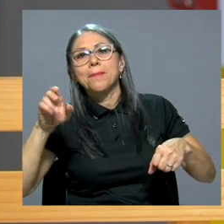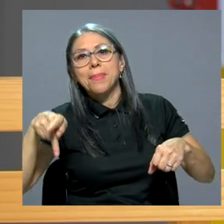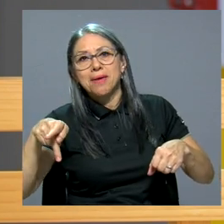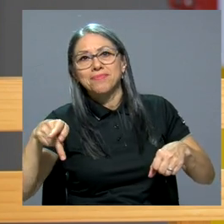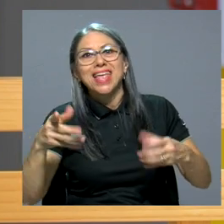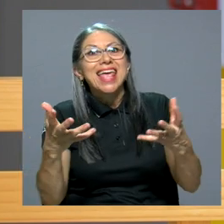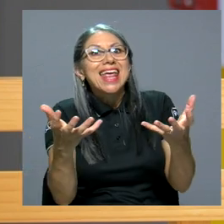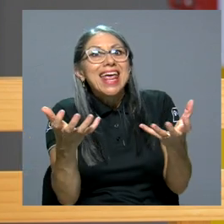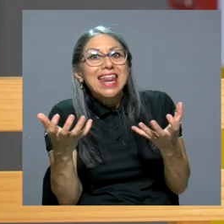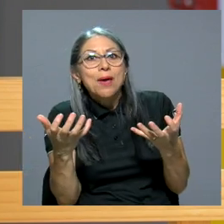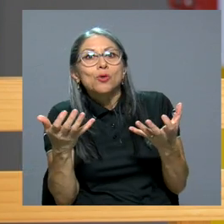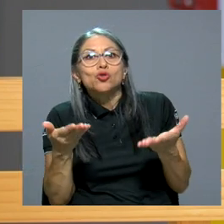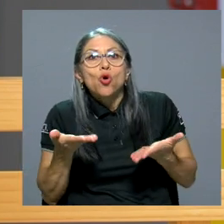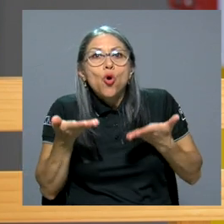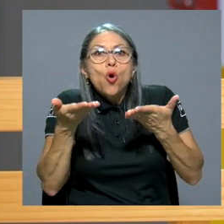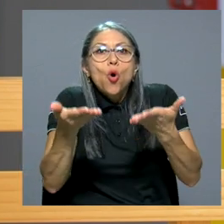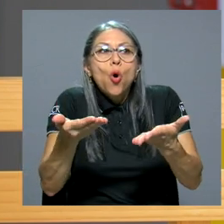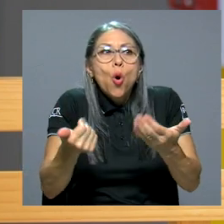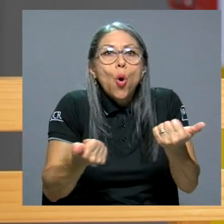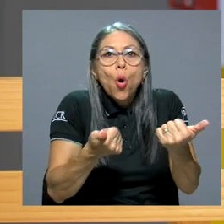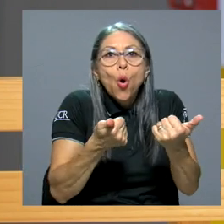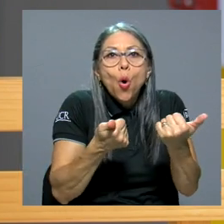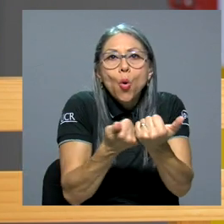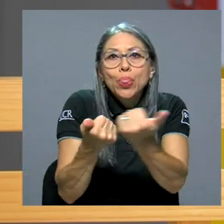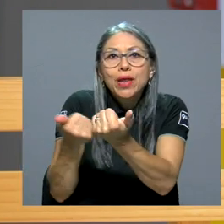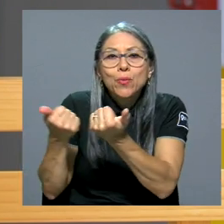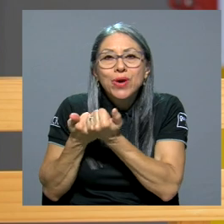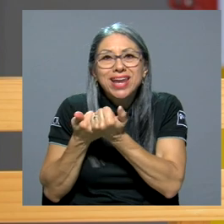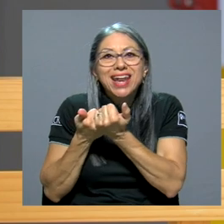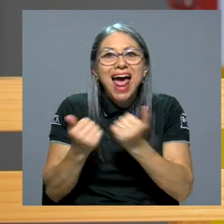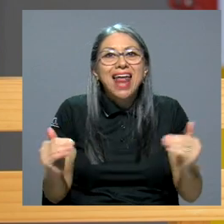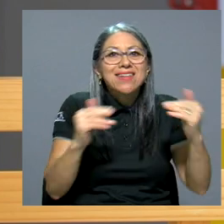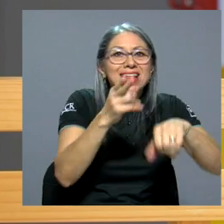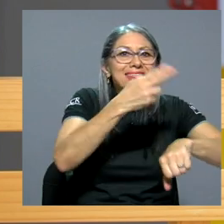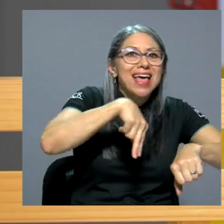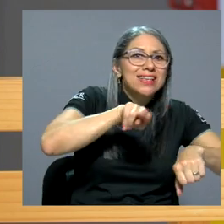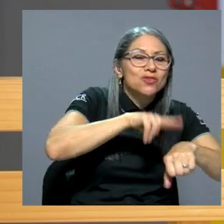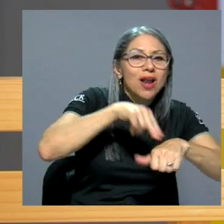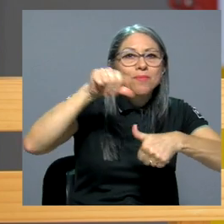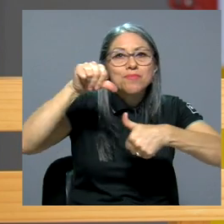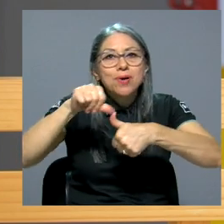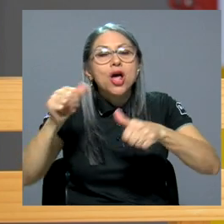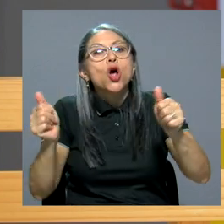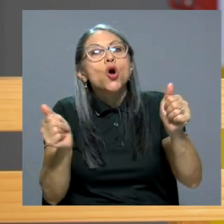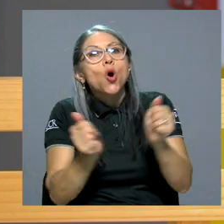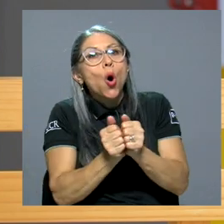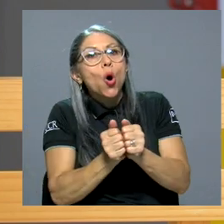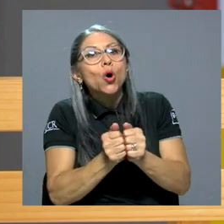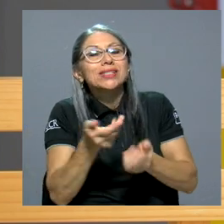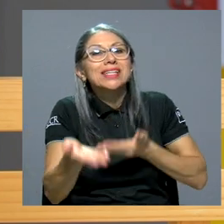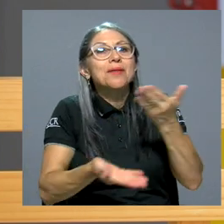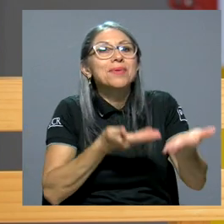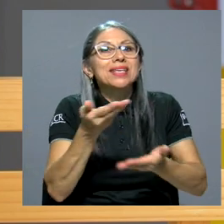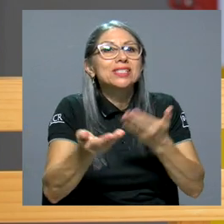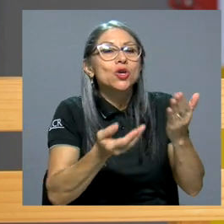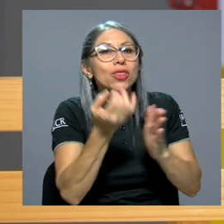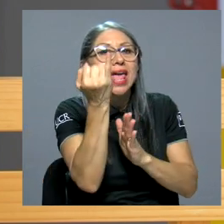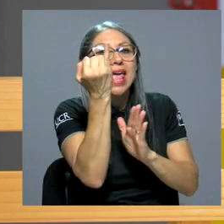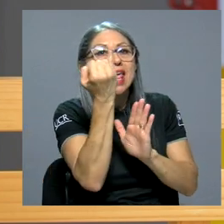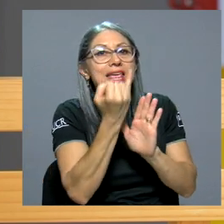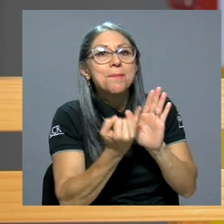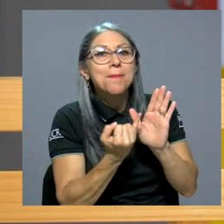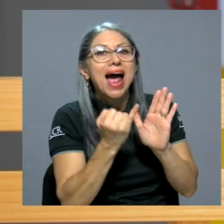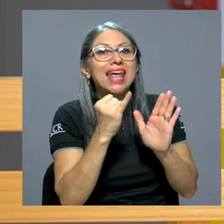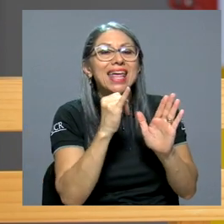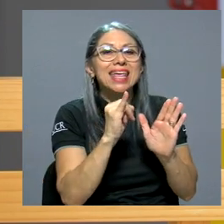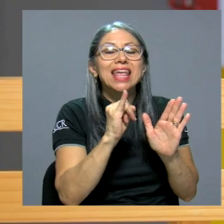social y regional en general, brindando servicios de imagen diagnóstica mediante la tecnología PET